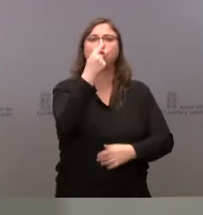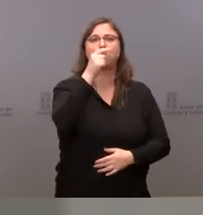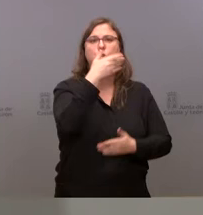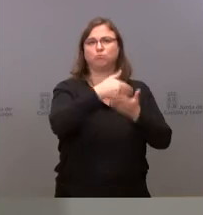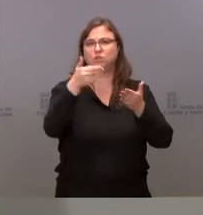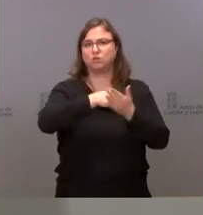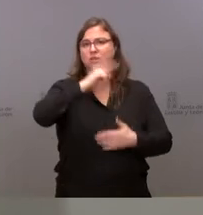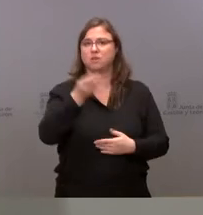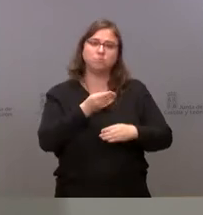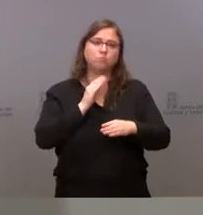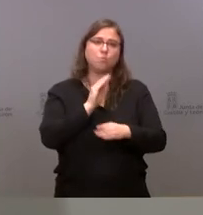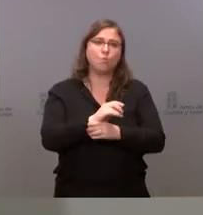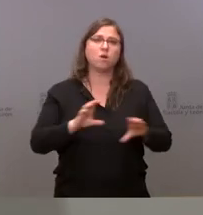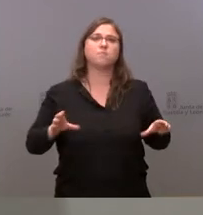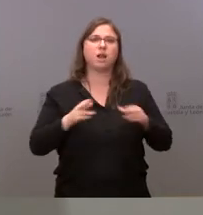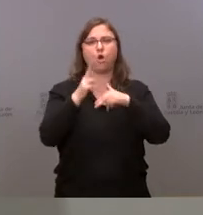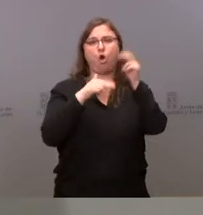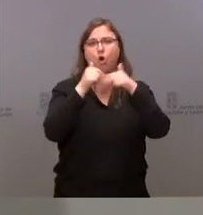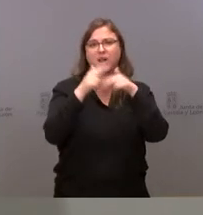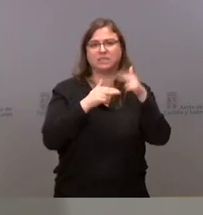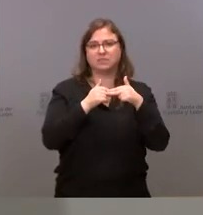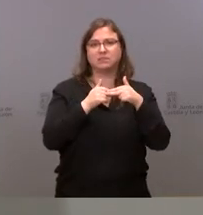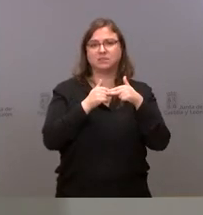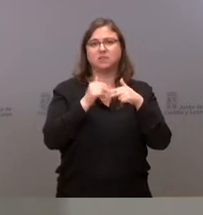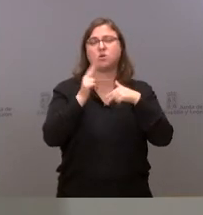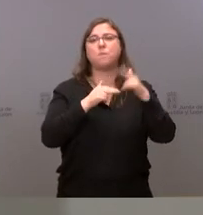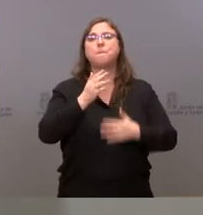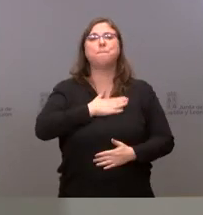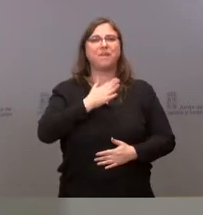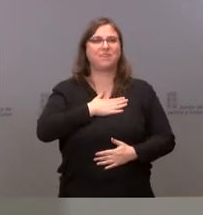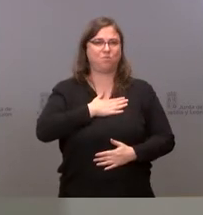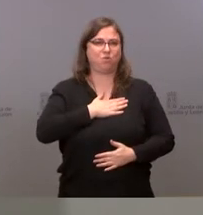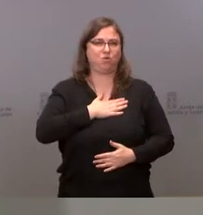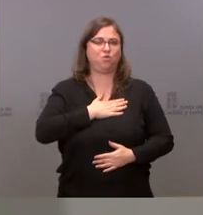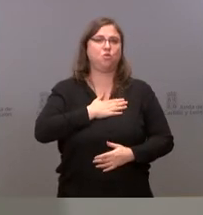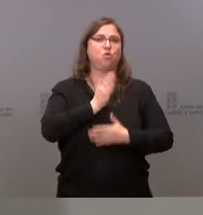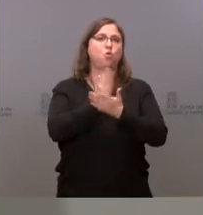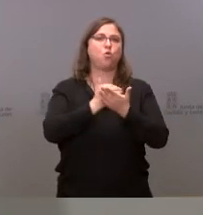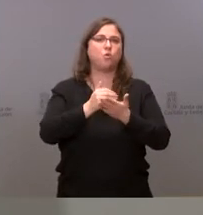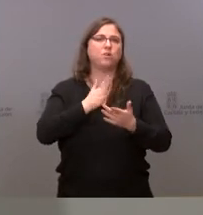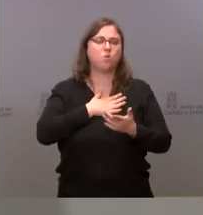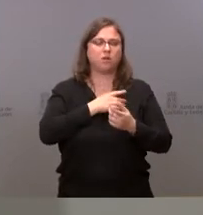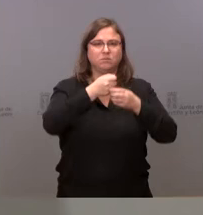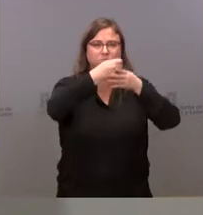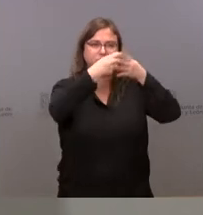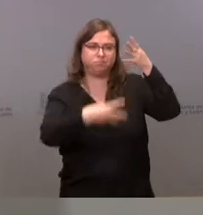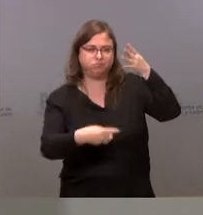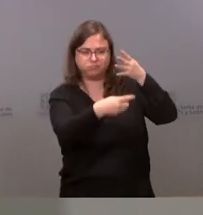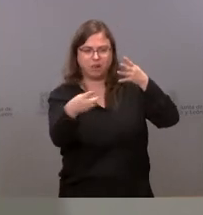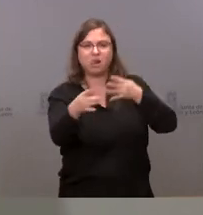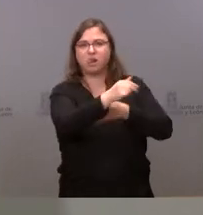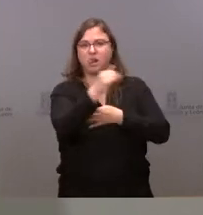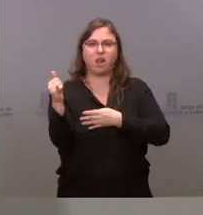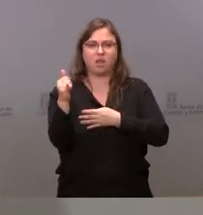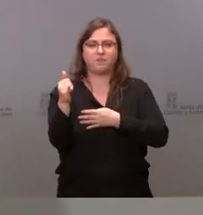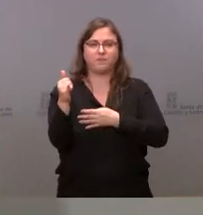euros destinados a un conjunto de obras en patrimonio de la comunidad autónoma cuya relación de actuaciones lo tienen ustedes en